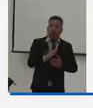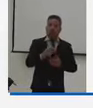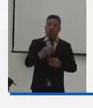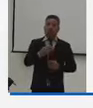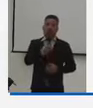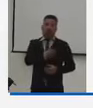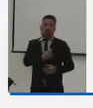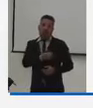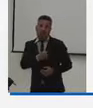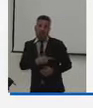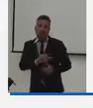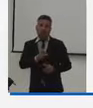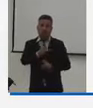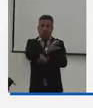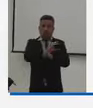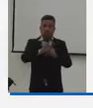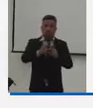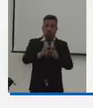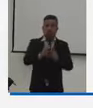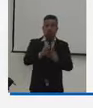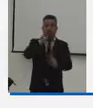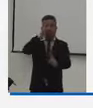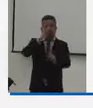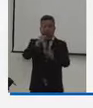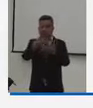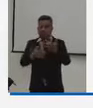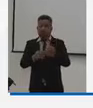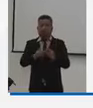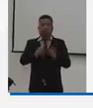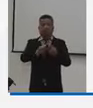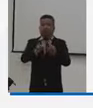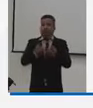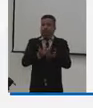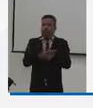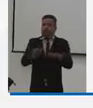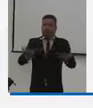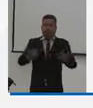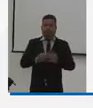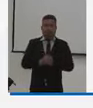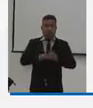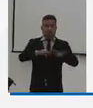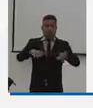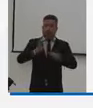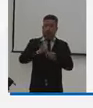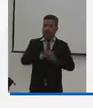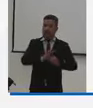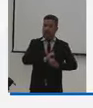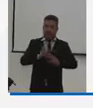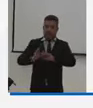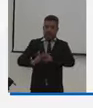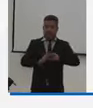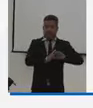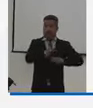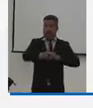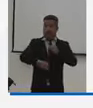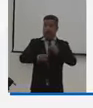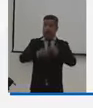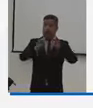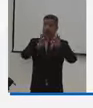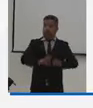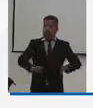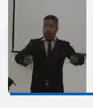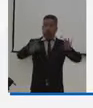cultura, de creencia religiosa, de orientación sexual, entre otros. Y también